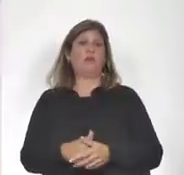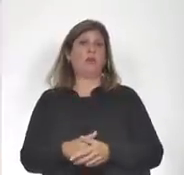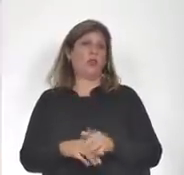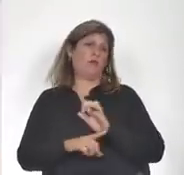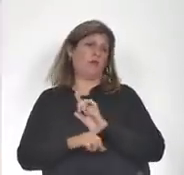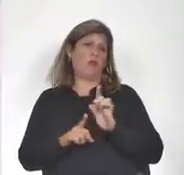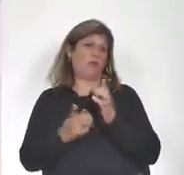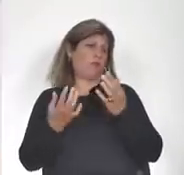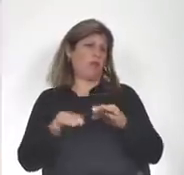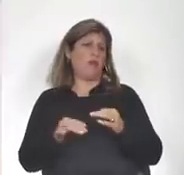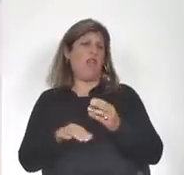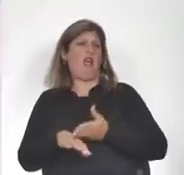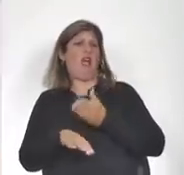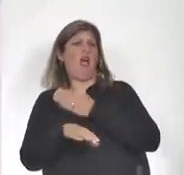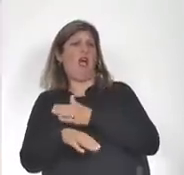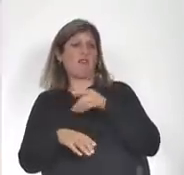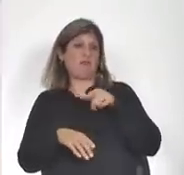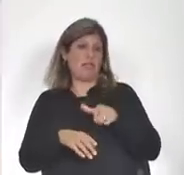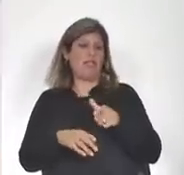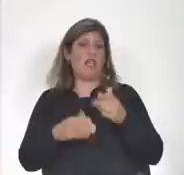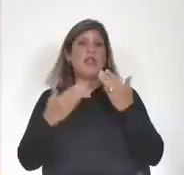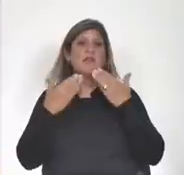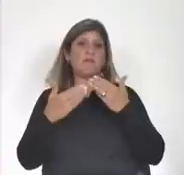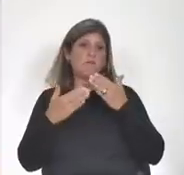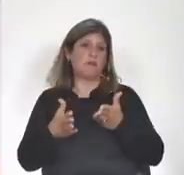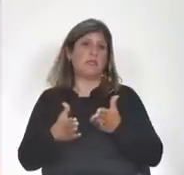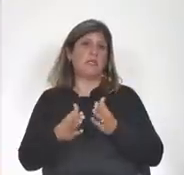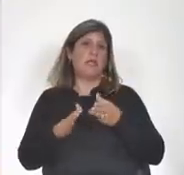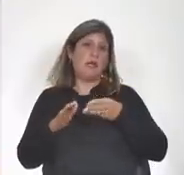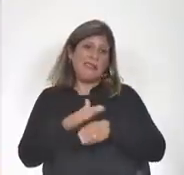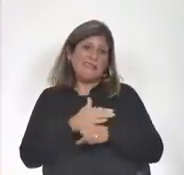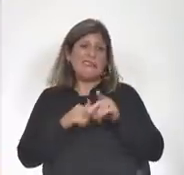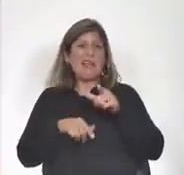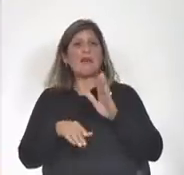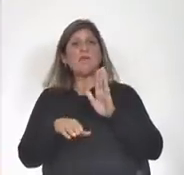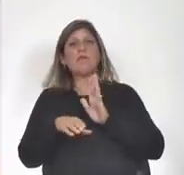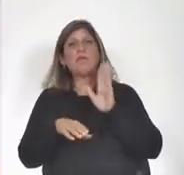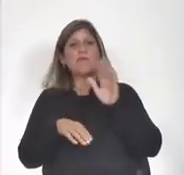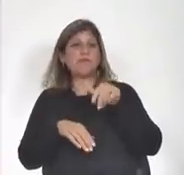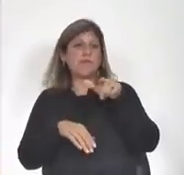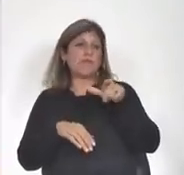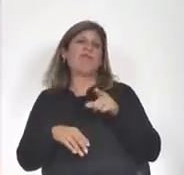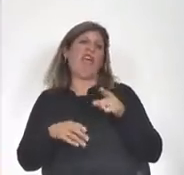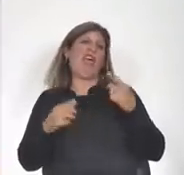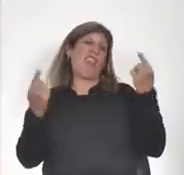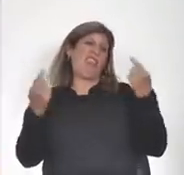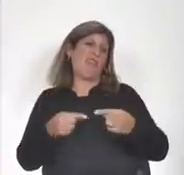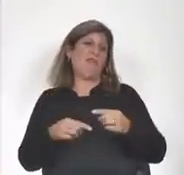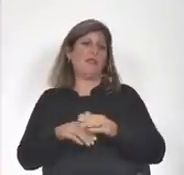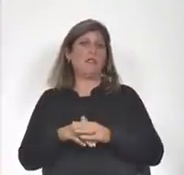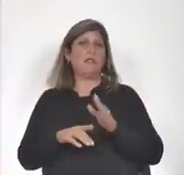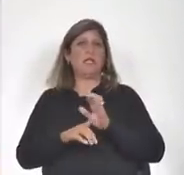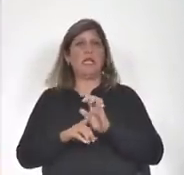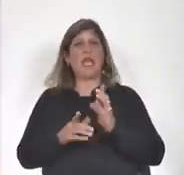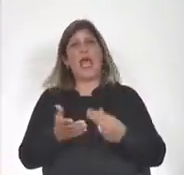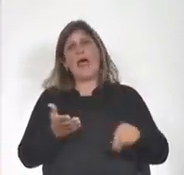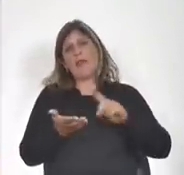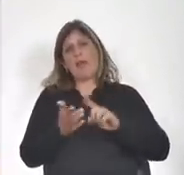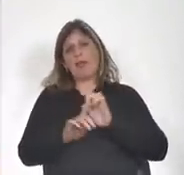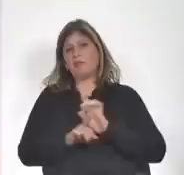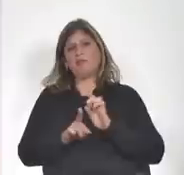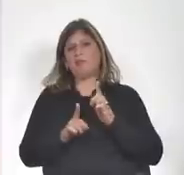antes de la sesión entrar en ese tipo de debates. Y además no soy muy afecto a